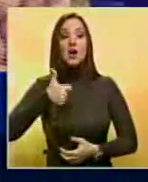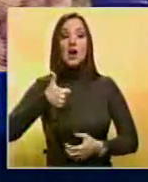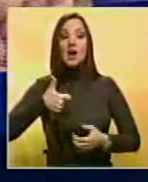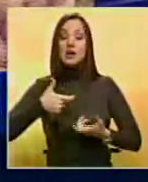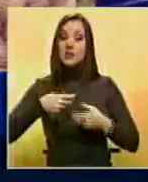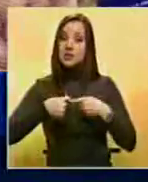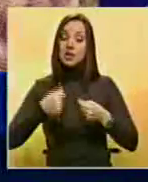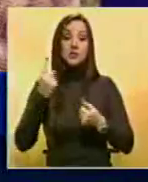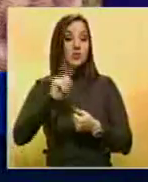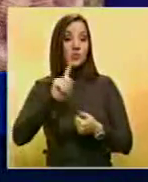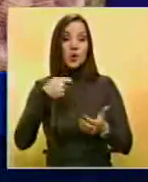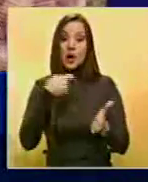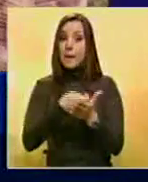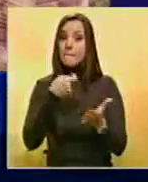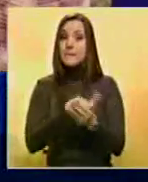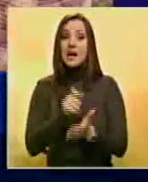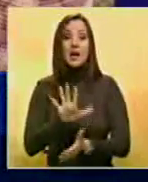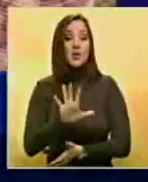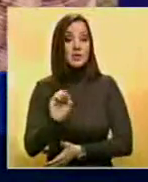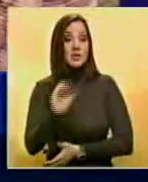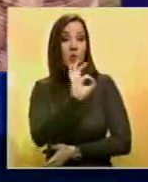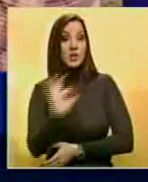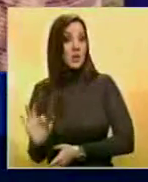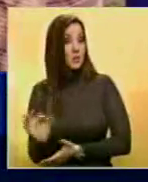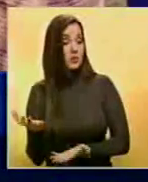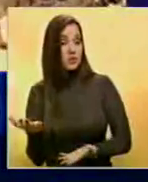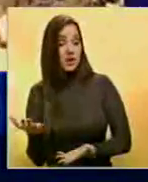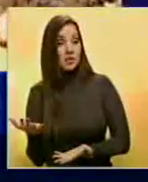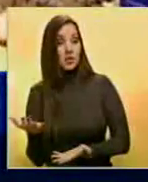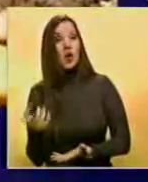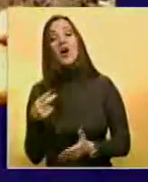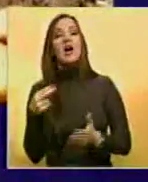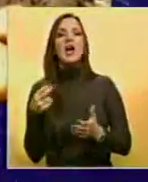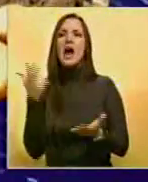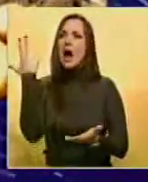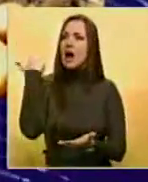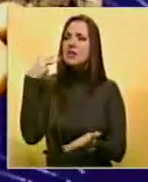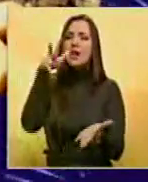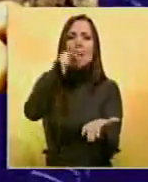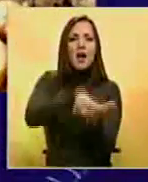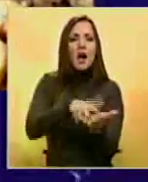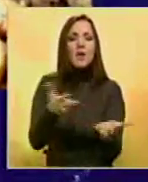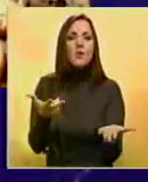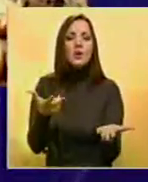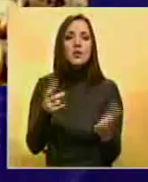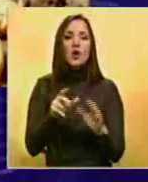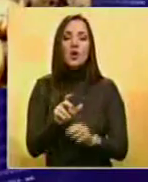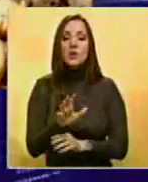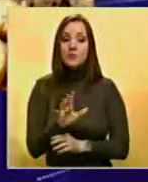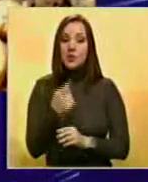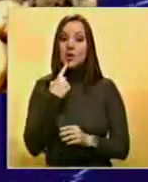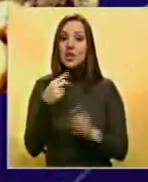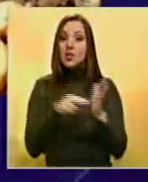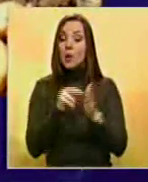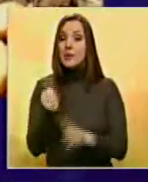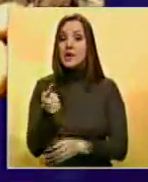no ha cancelado el 50% restante del contrato suscrito en 2014 y no ha otorgado el 50% del anticipo del contrato 2015.